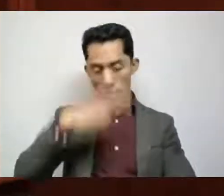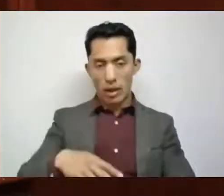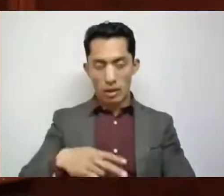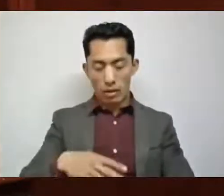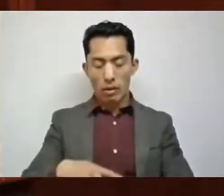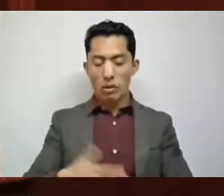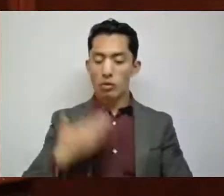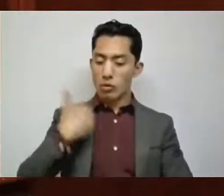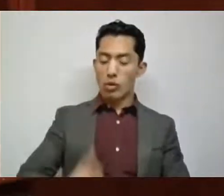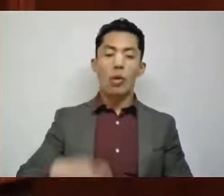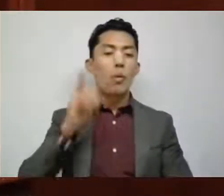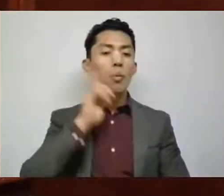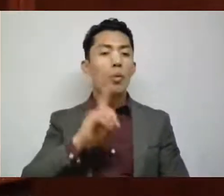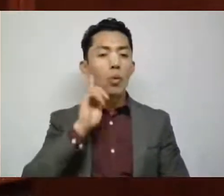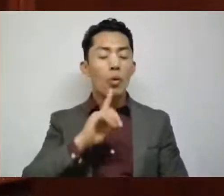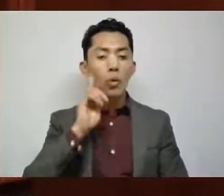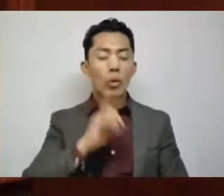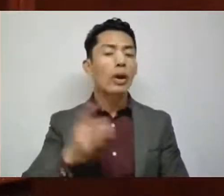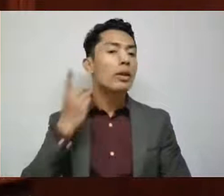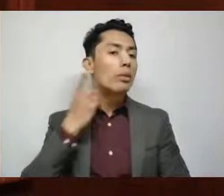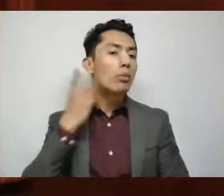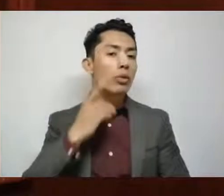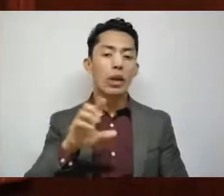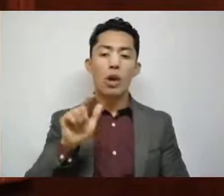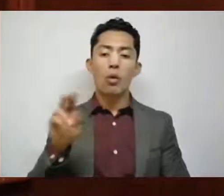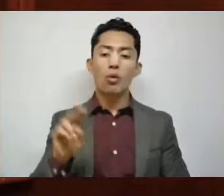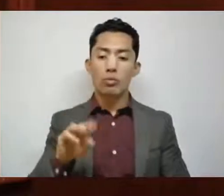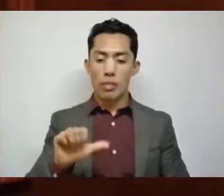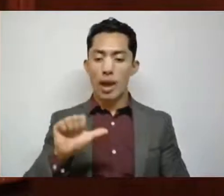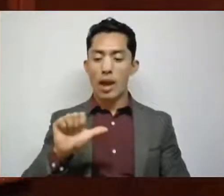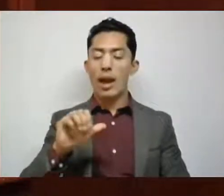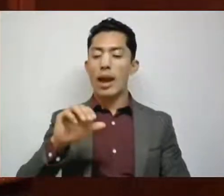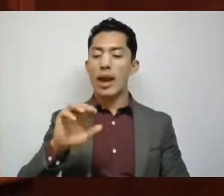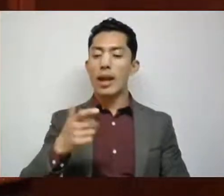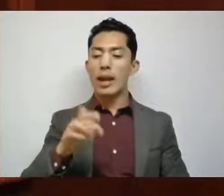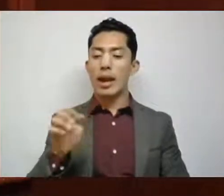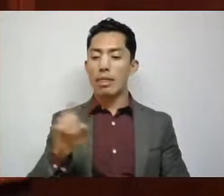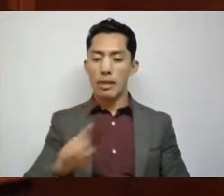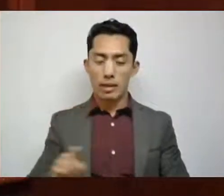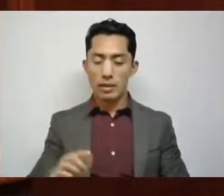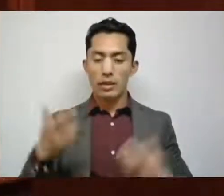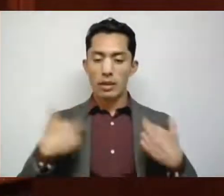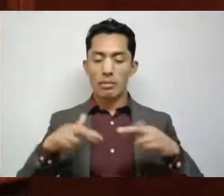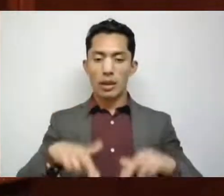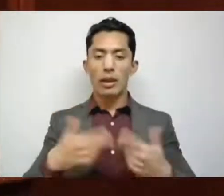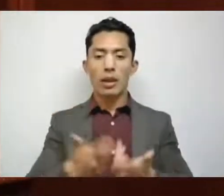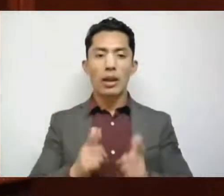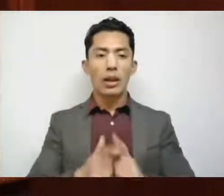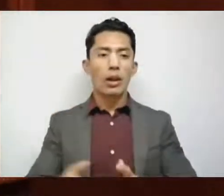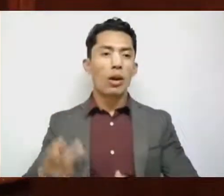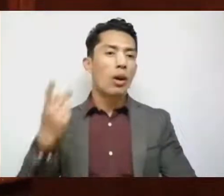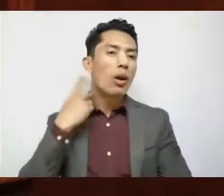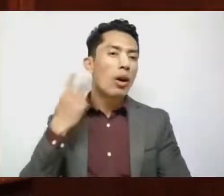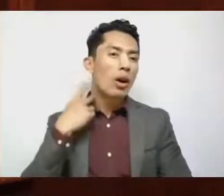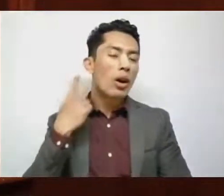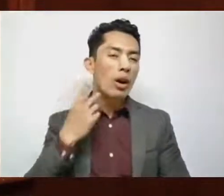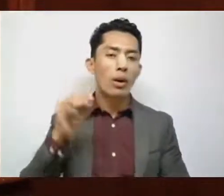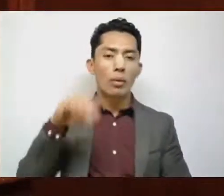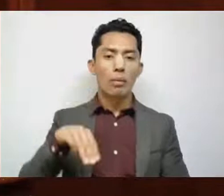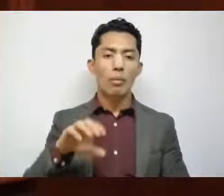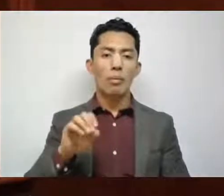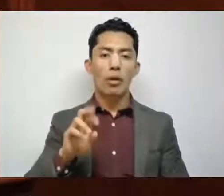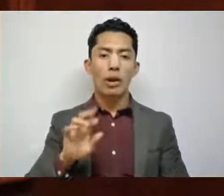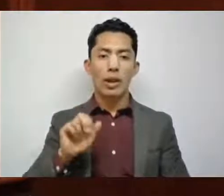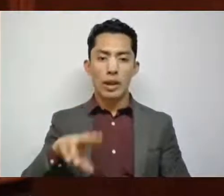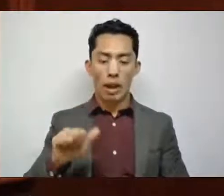servidora, la diputada Luzma Hernández Bermúdez, a nombre del Grupo Parlamentario de Morena de